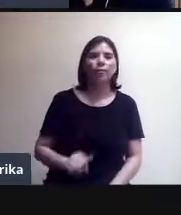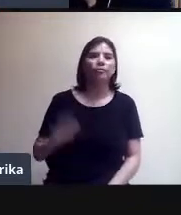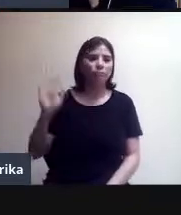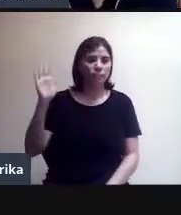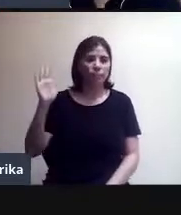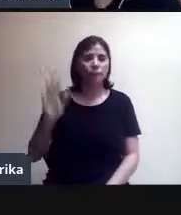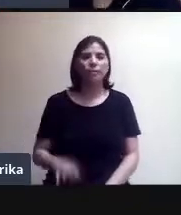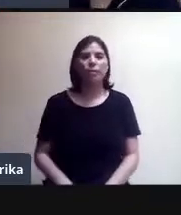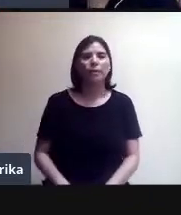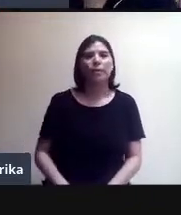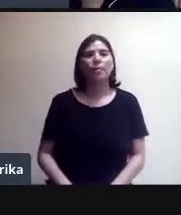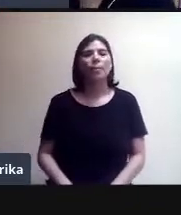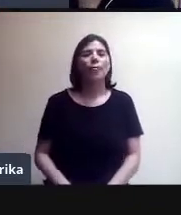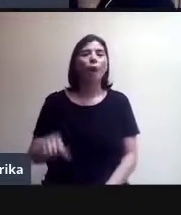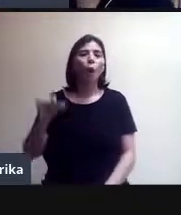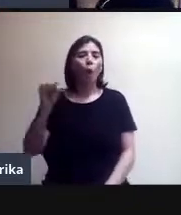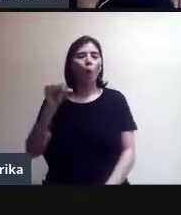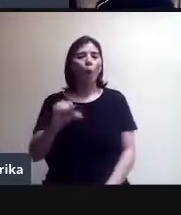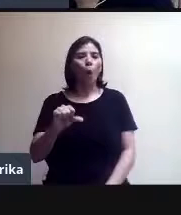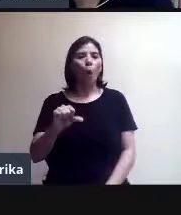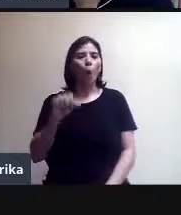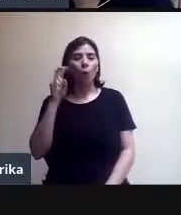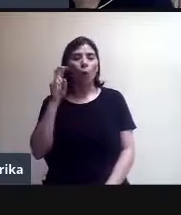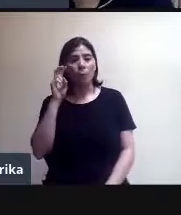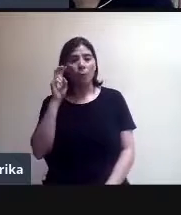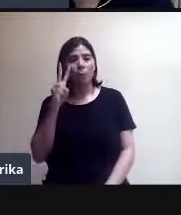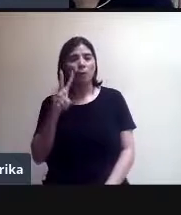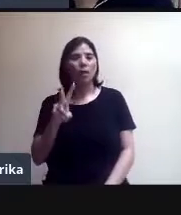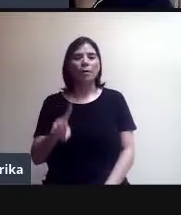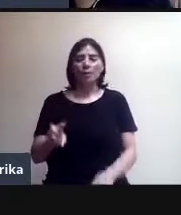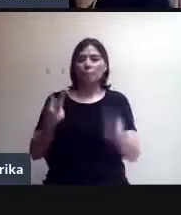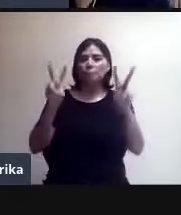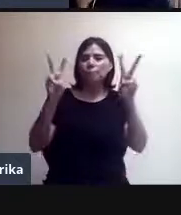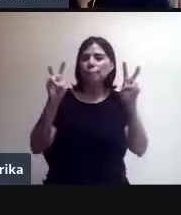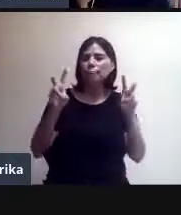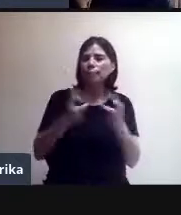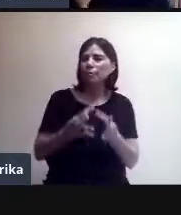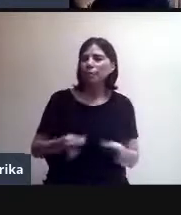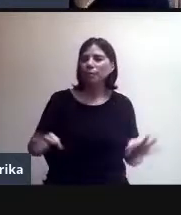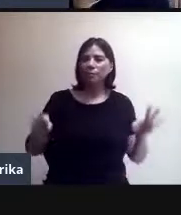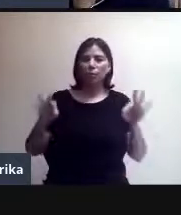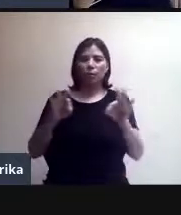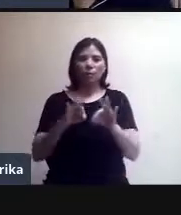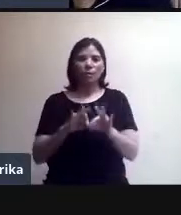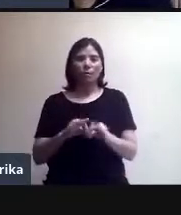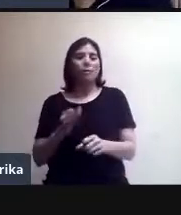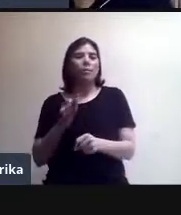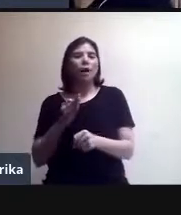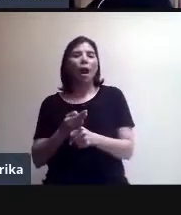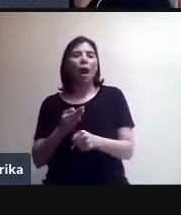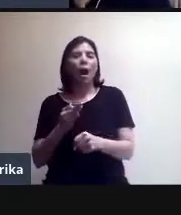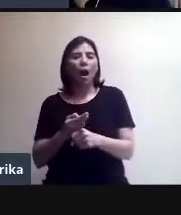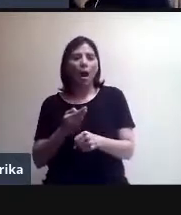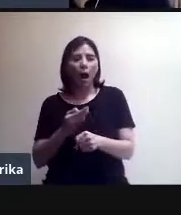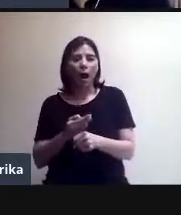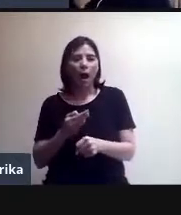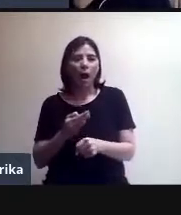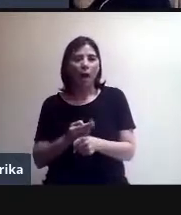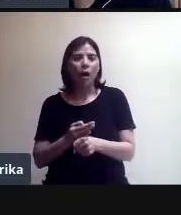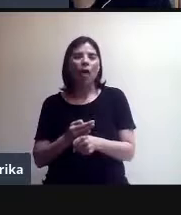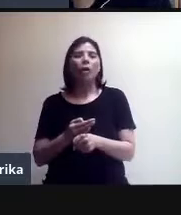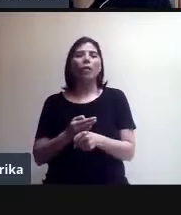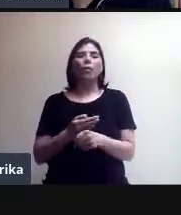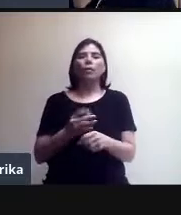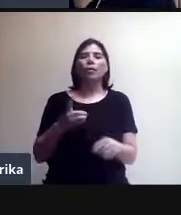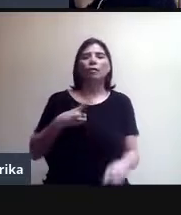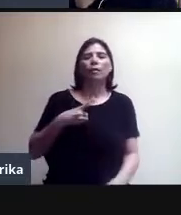Bueno, el día de hoy, pues vamos a ver temas bien importantes porque en esta contingencia debemos poder seguir en contacto con nuestros